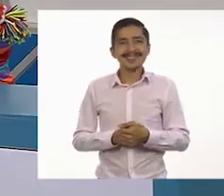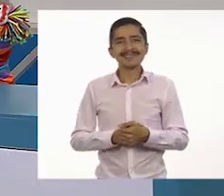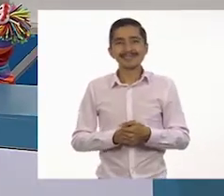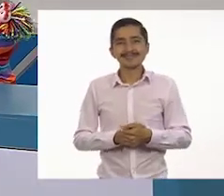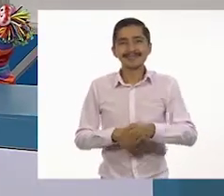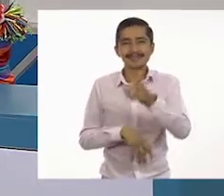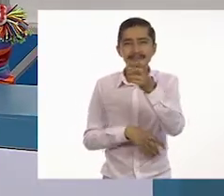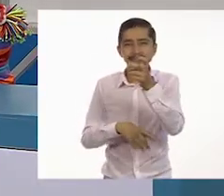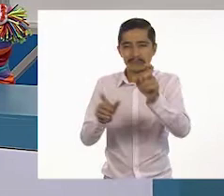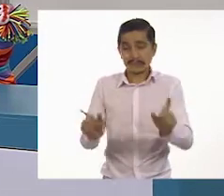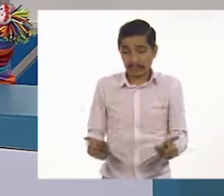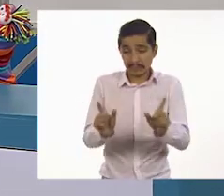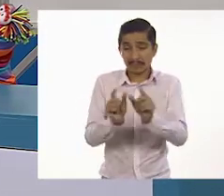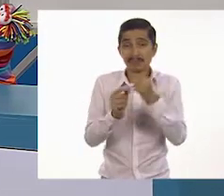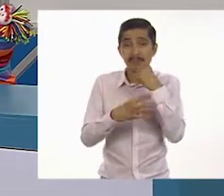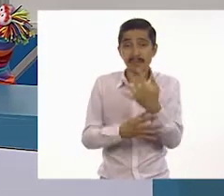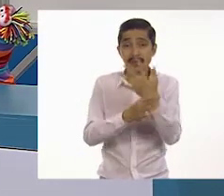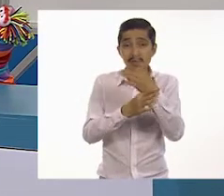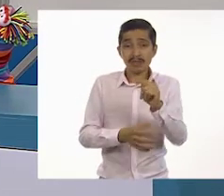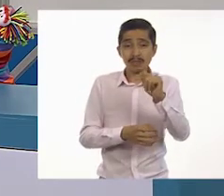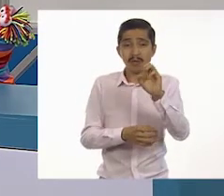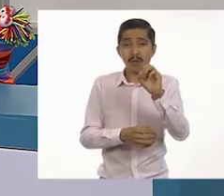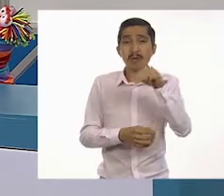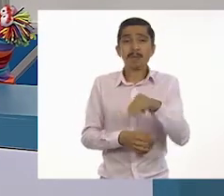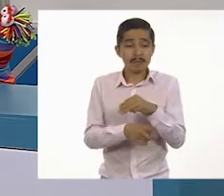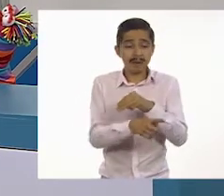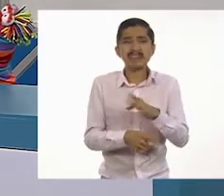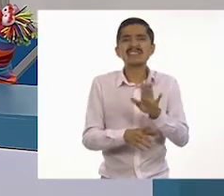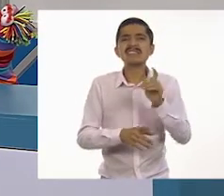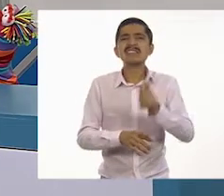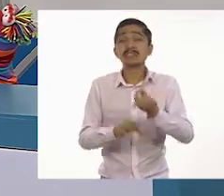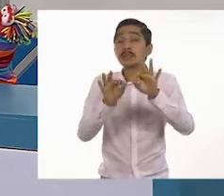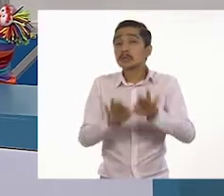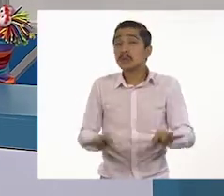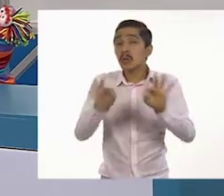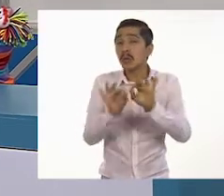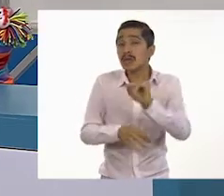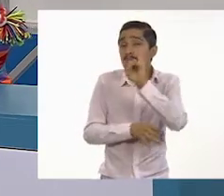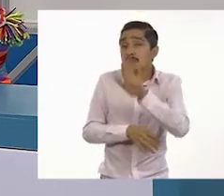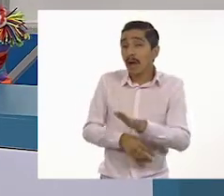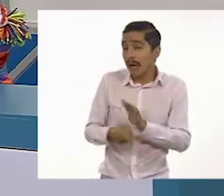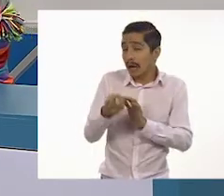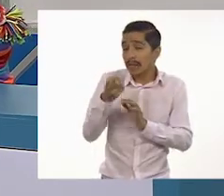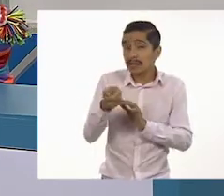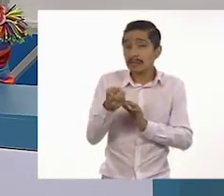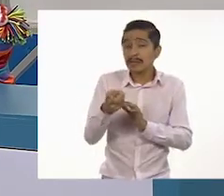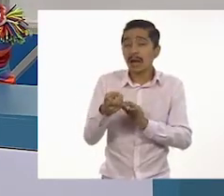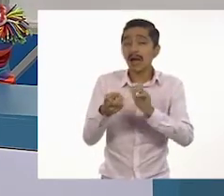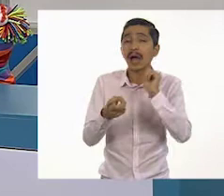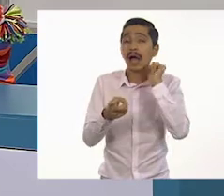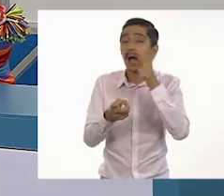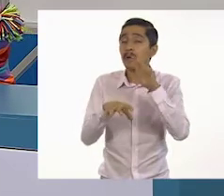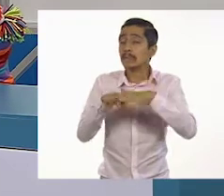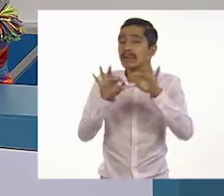Precisamente, resumiendo lo que está diciendo, Tom, esa es la importancia de la imagen. Pero también algo que es muy importante a considerar es que la